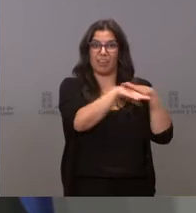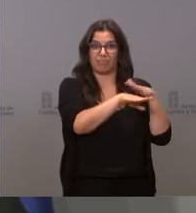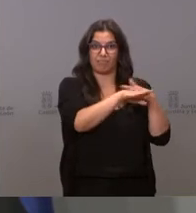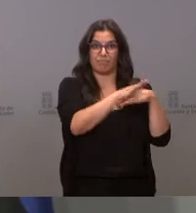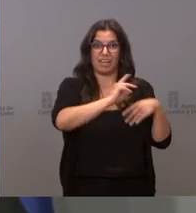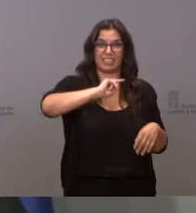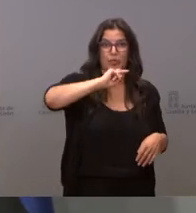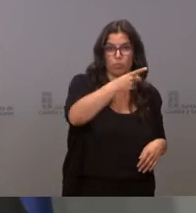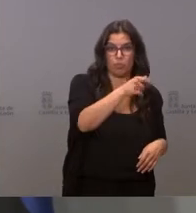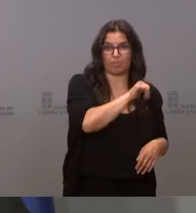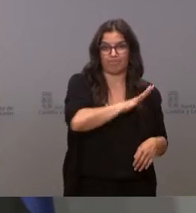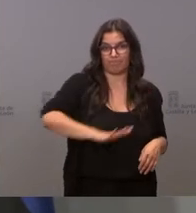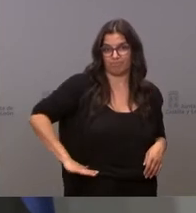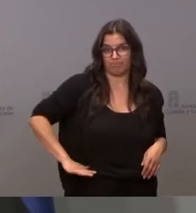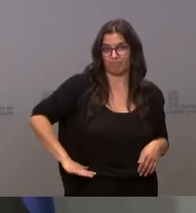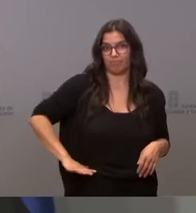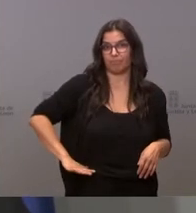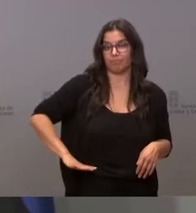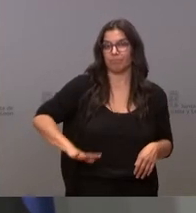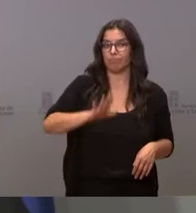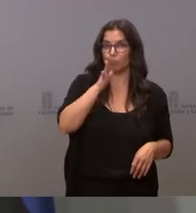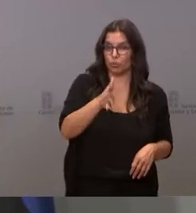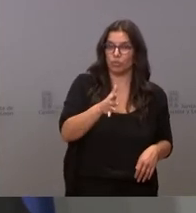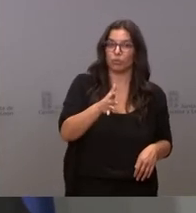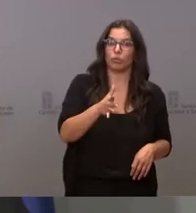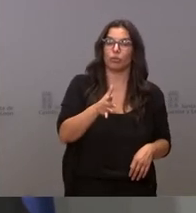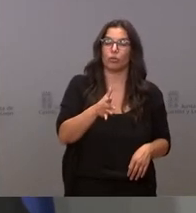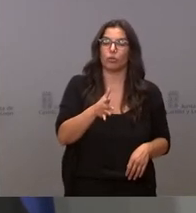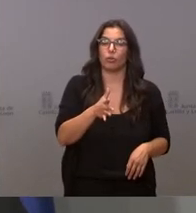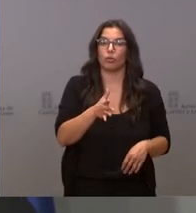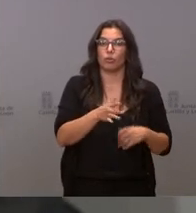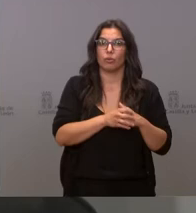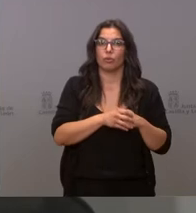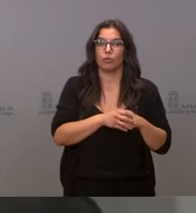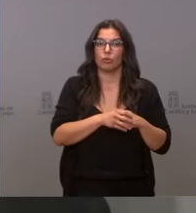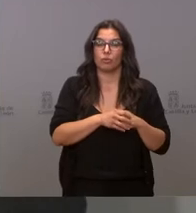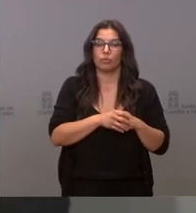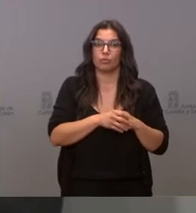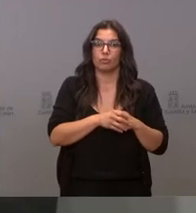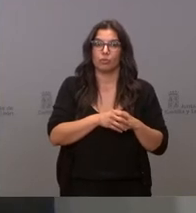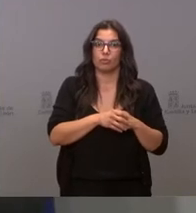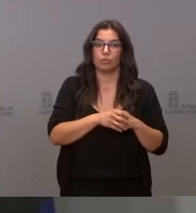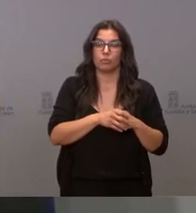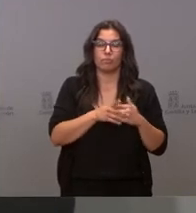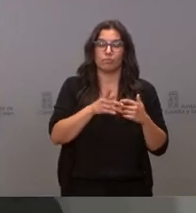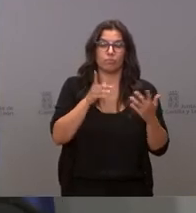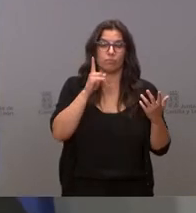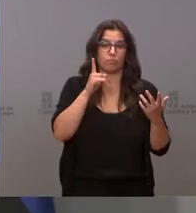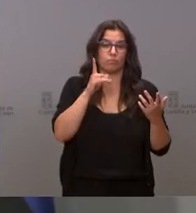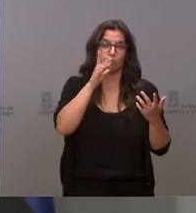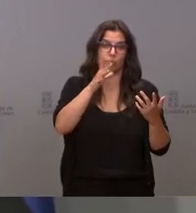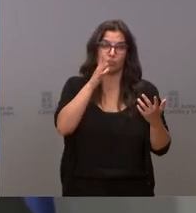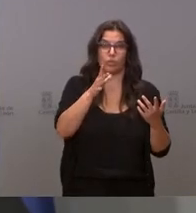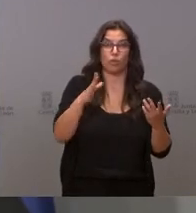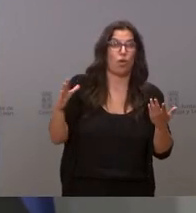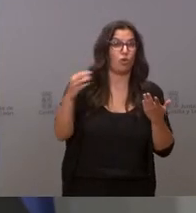Esta es la explicación que no se dispense en